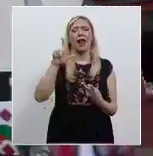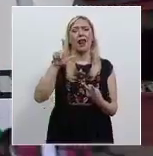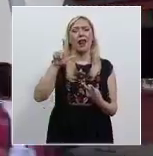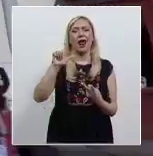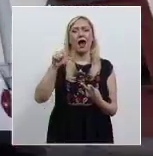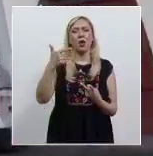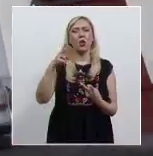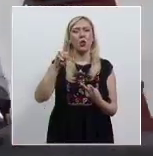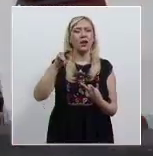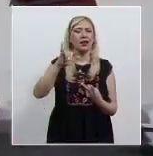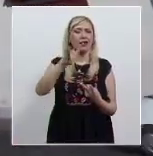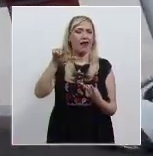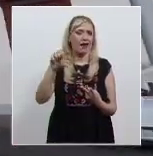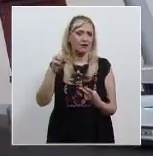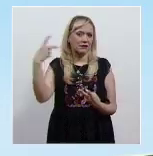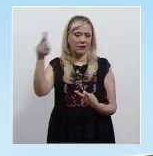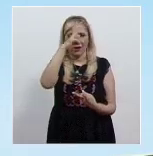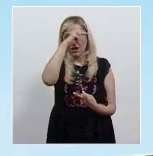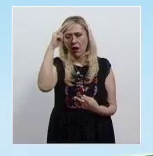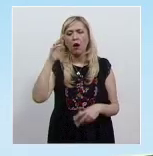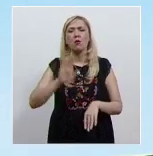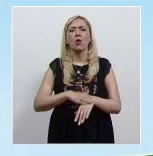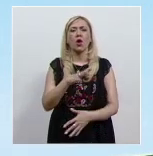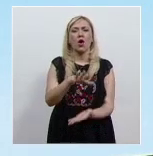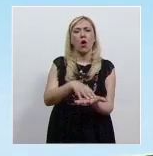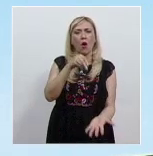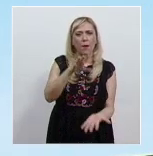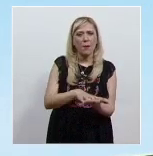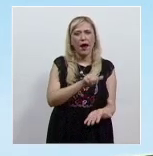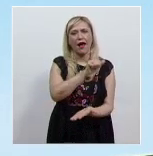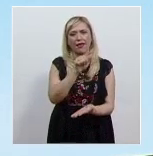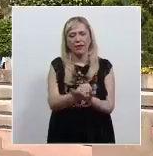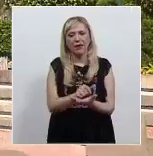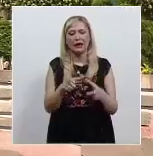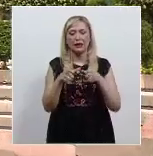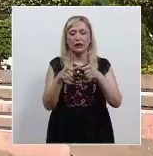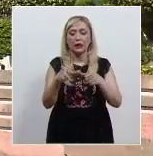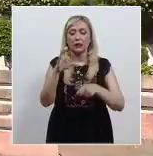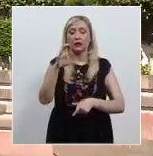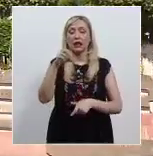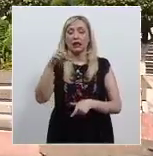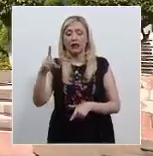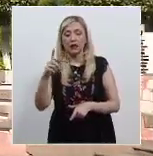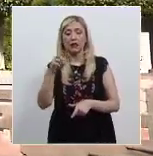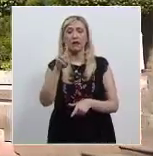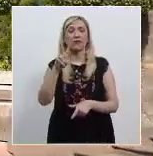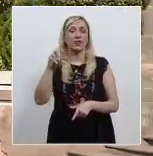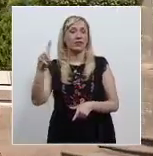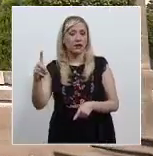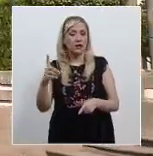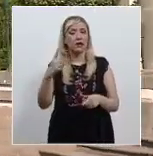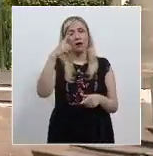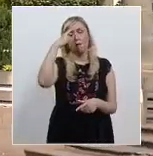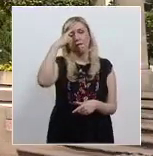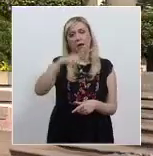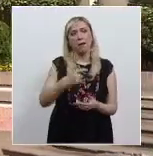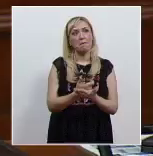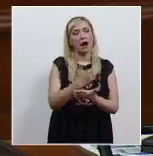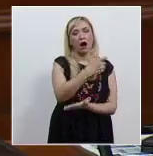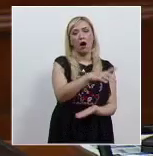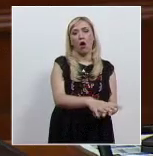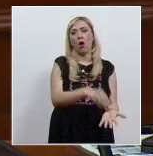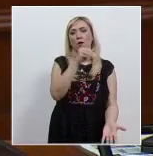establecían el cobro por certificaciones y reproducción de documentos en medios magnéticos, todo derivado de solicitudes de acceso a la información.